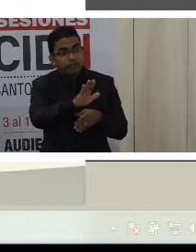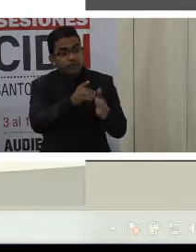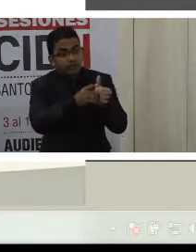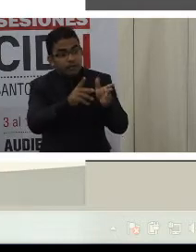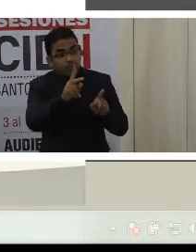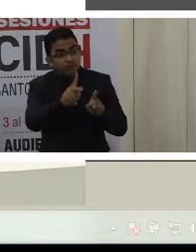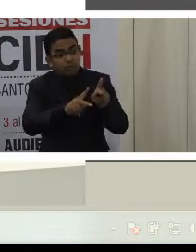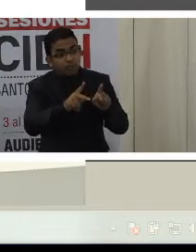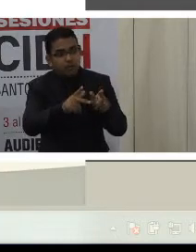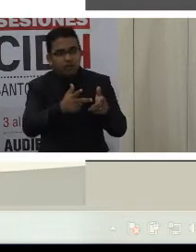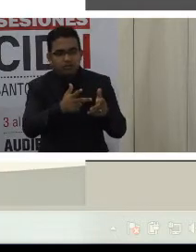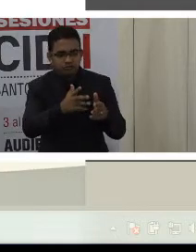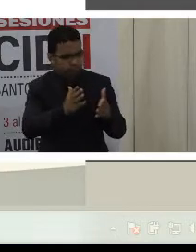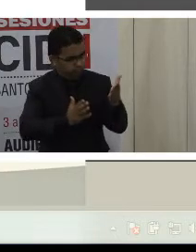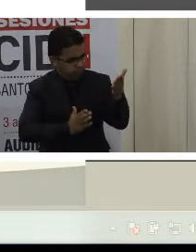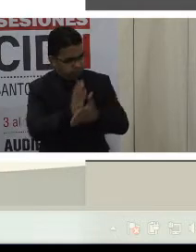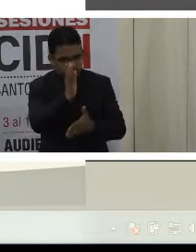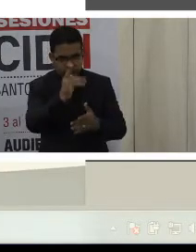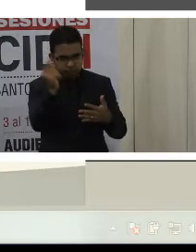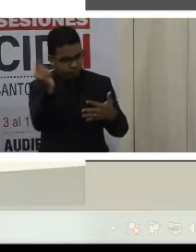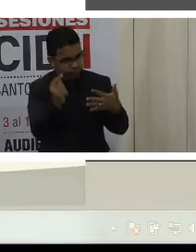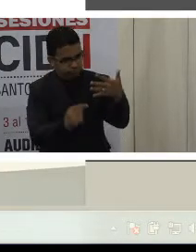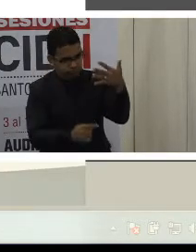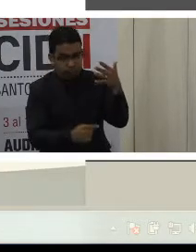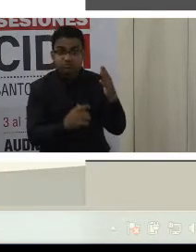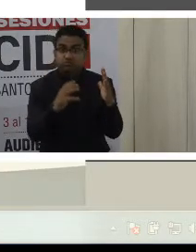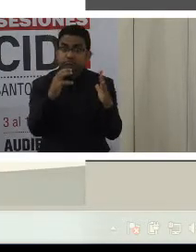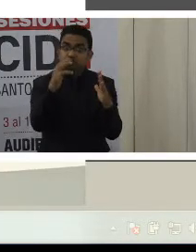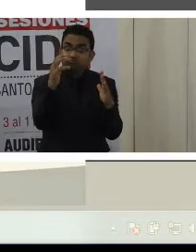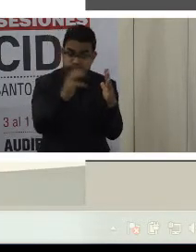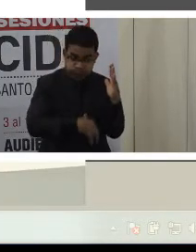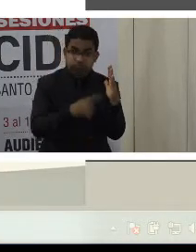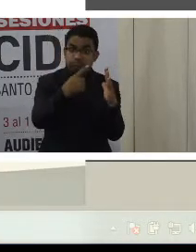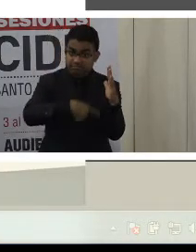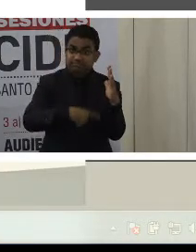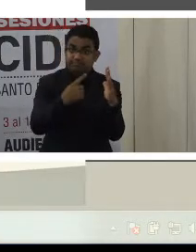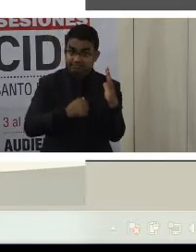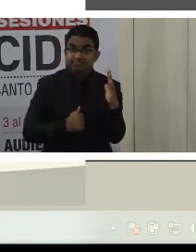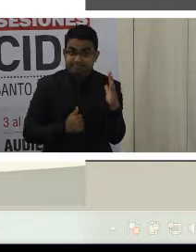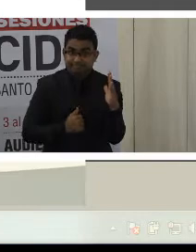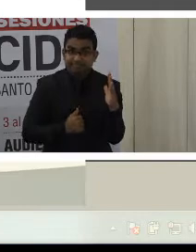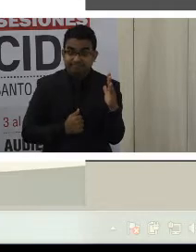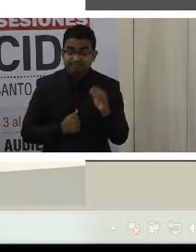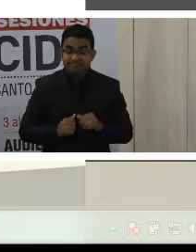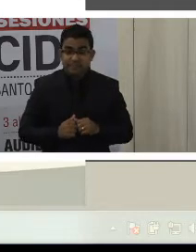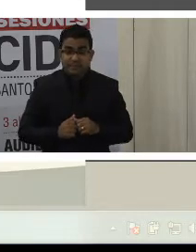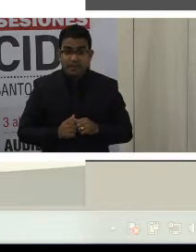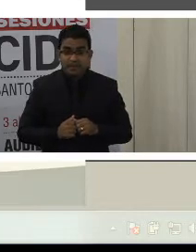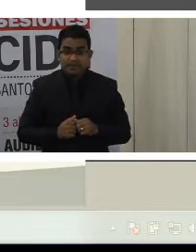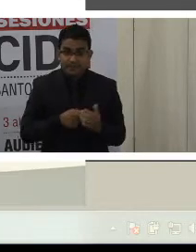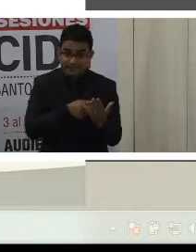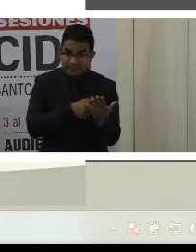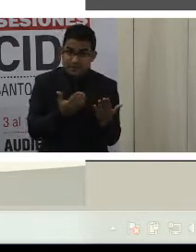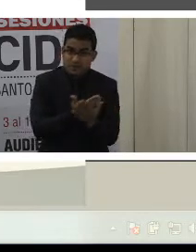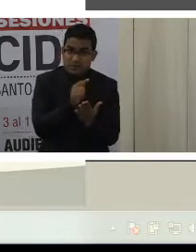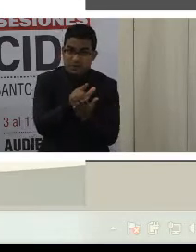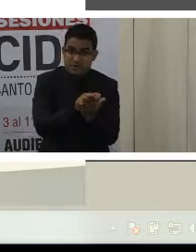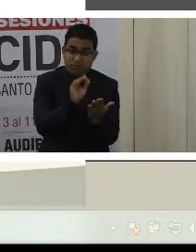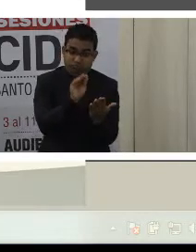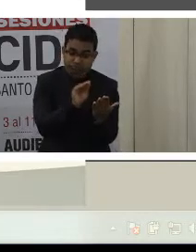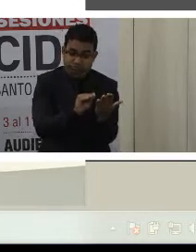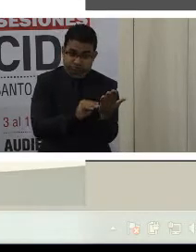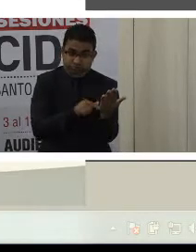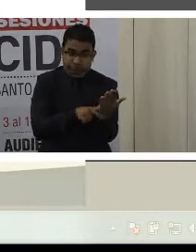con discapacidad en nuestro país. Adelante. Este desarrollo normativo ha estado también acompañado de un importante